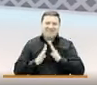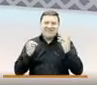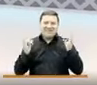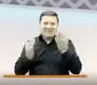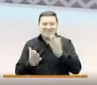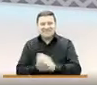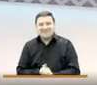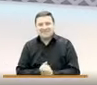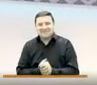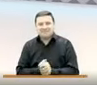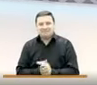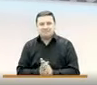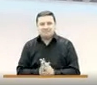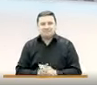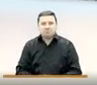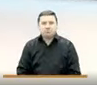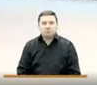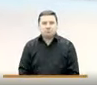¡Feliz